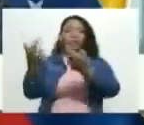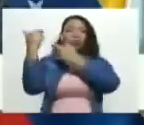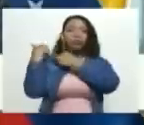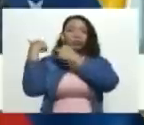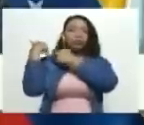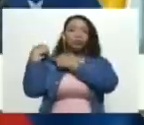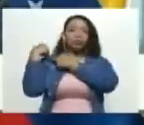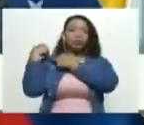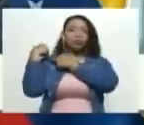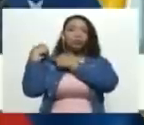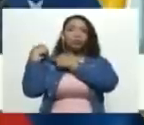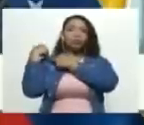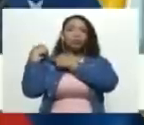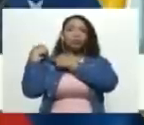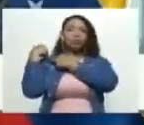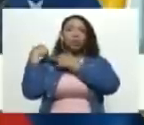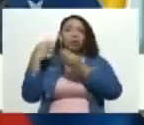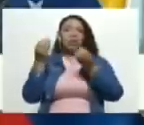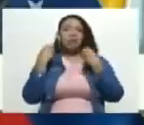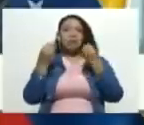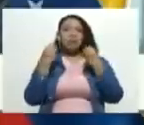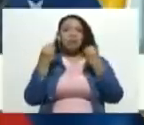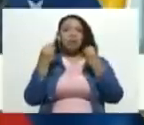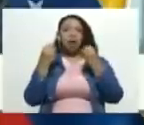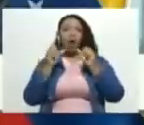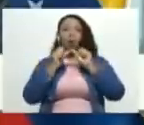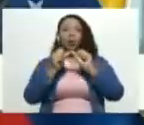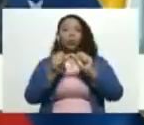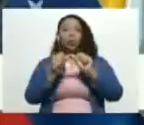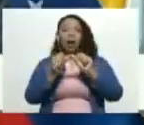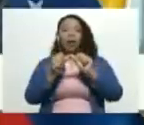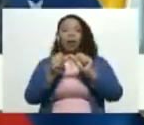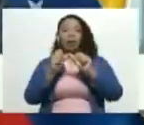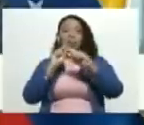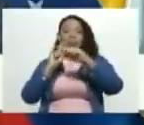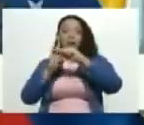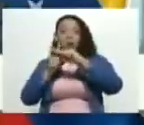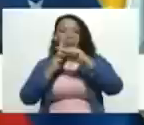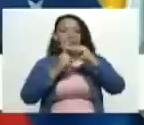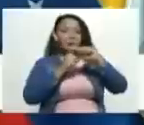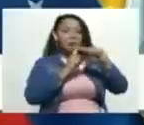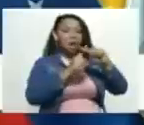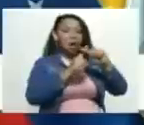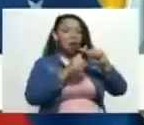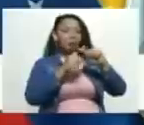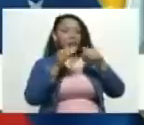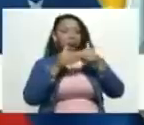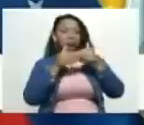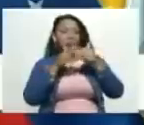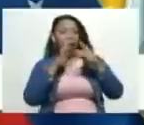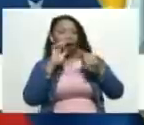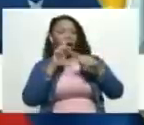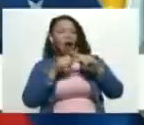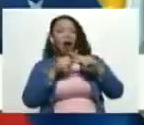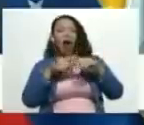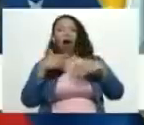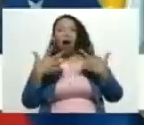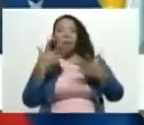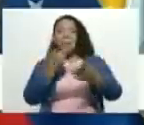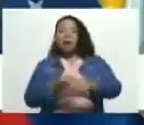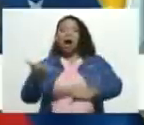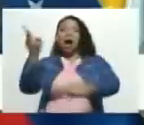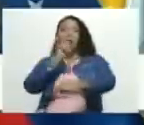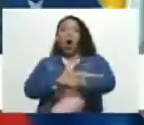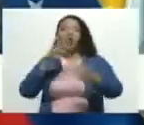para seguir desmantelando y atacando, yo diría, a la peor